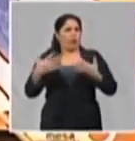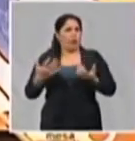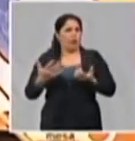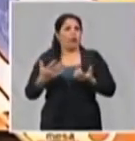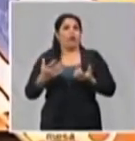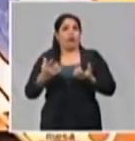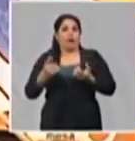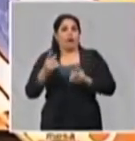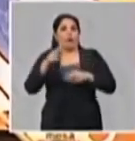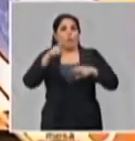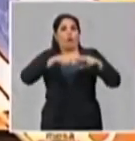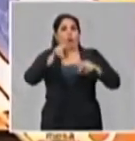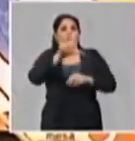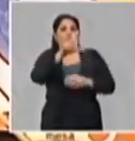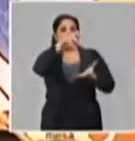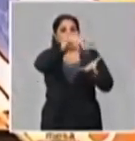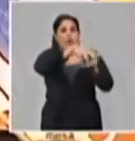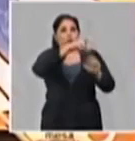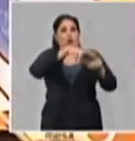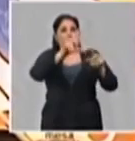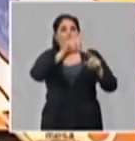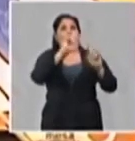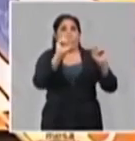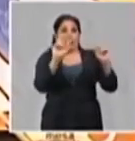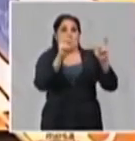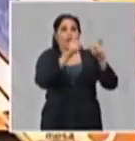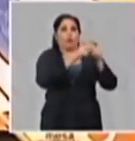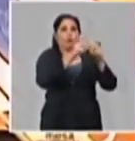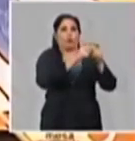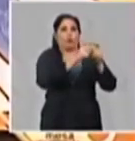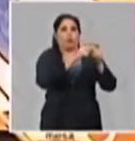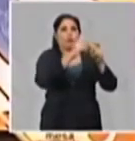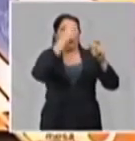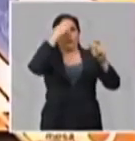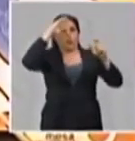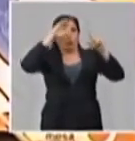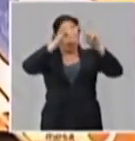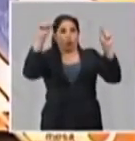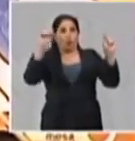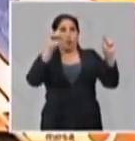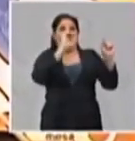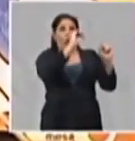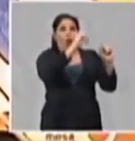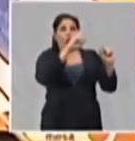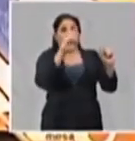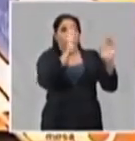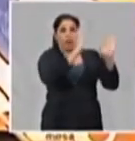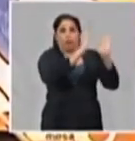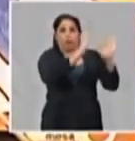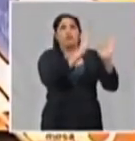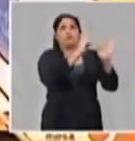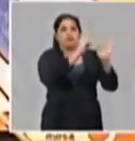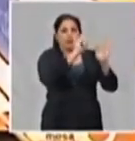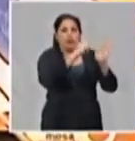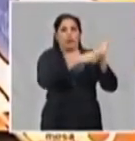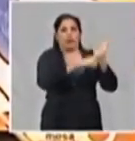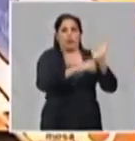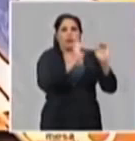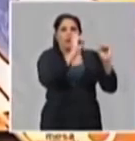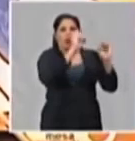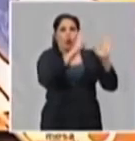ciudad de Holguín, donde allí nos reunimos con la misma composición, pero de las seis provincias